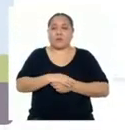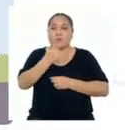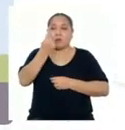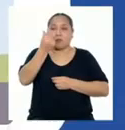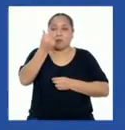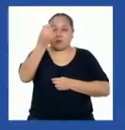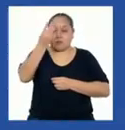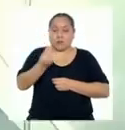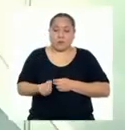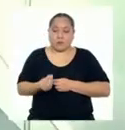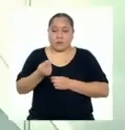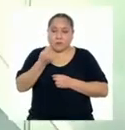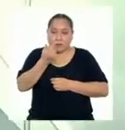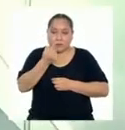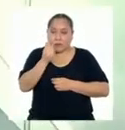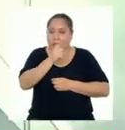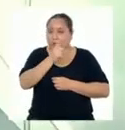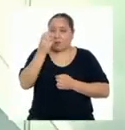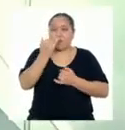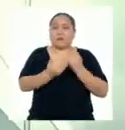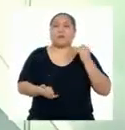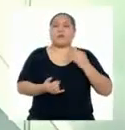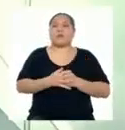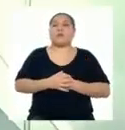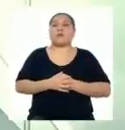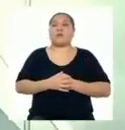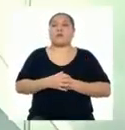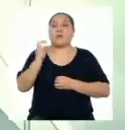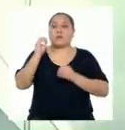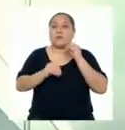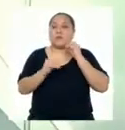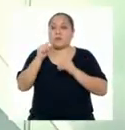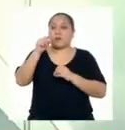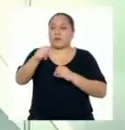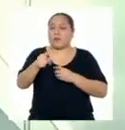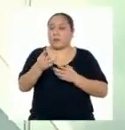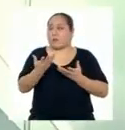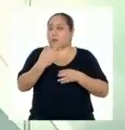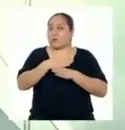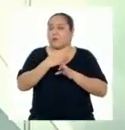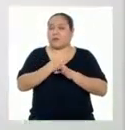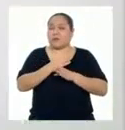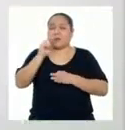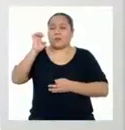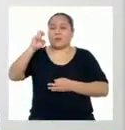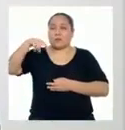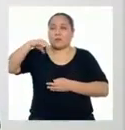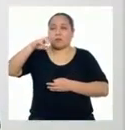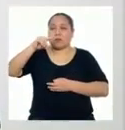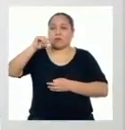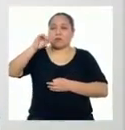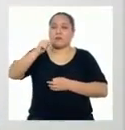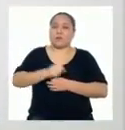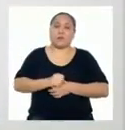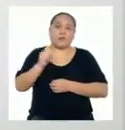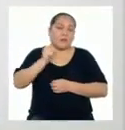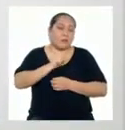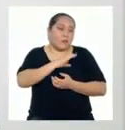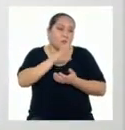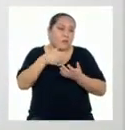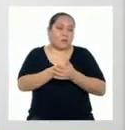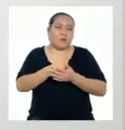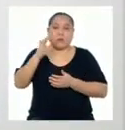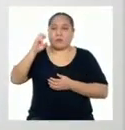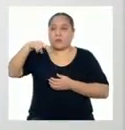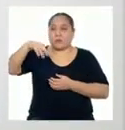y es casi inagotable. Profesor, ¿y generar este tipo de energía no trae consigo ningún riesgo? Como todo, la